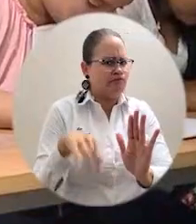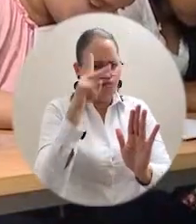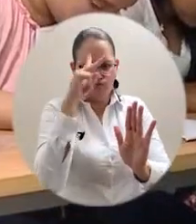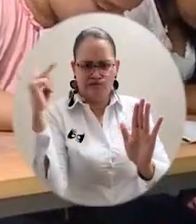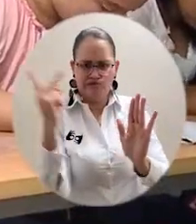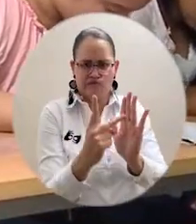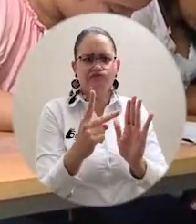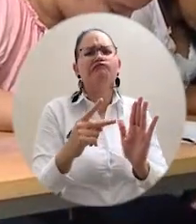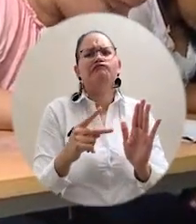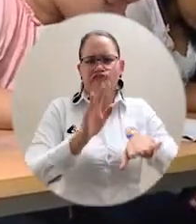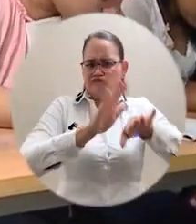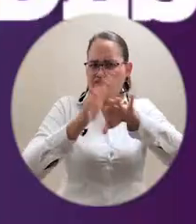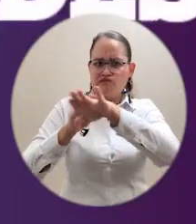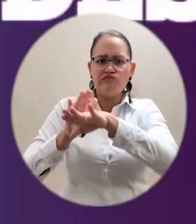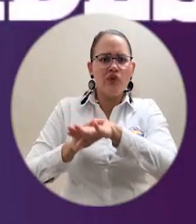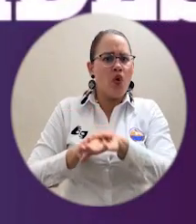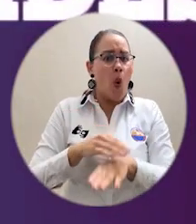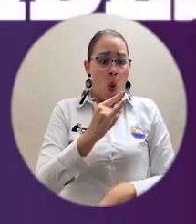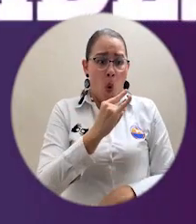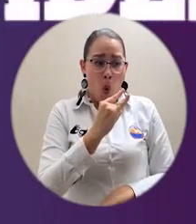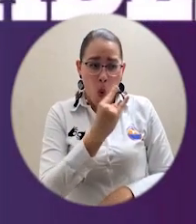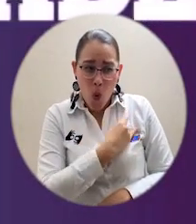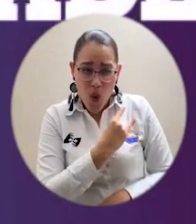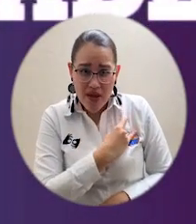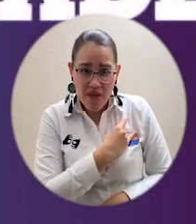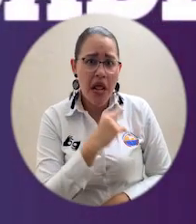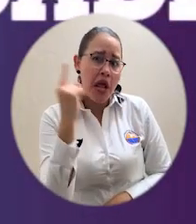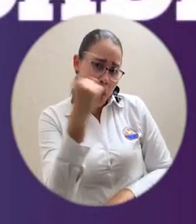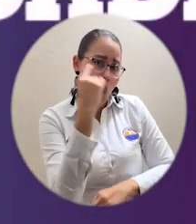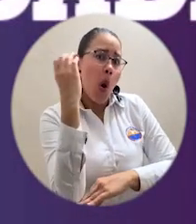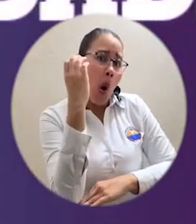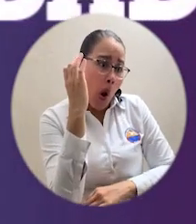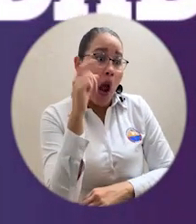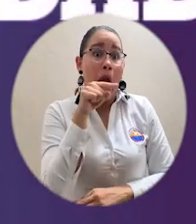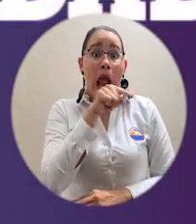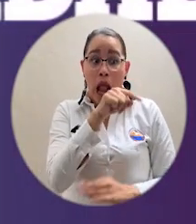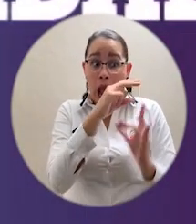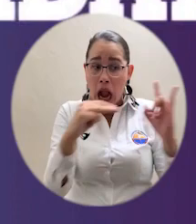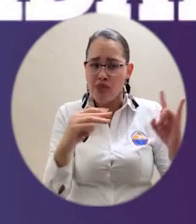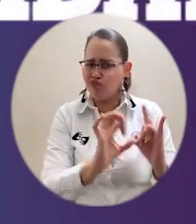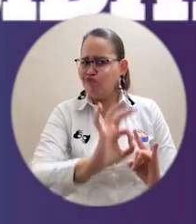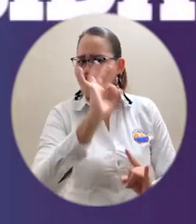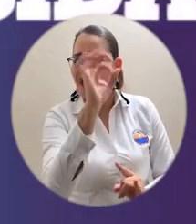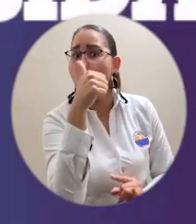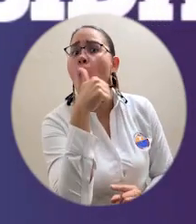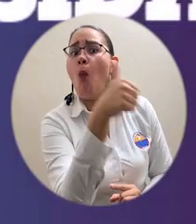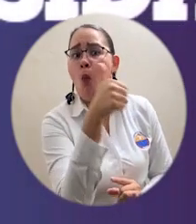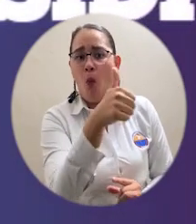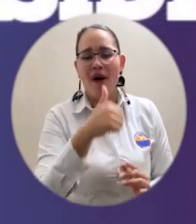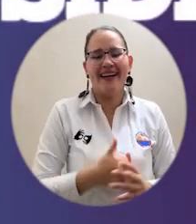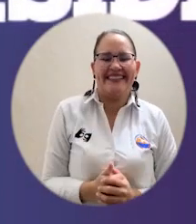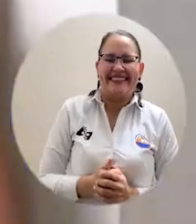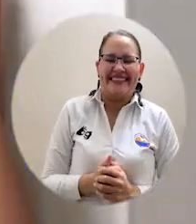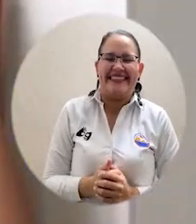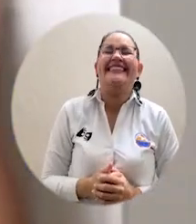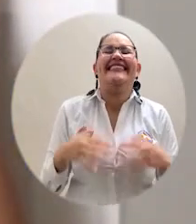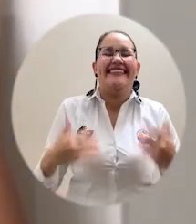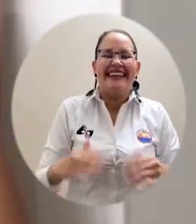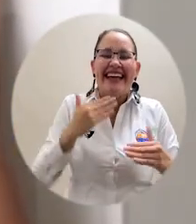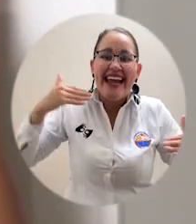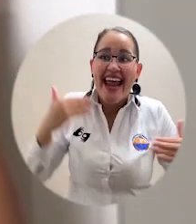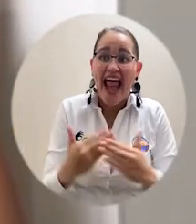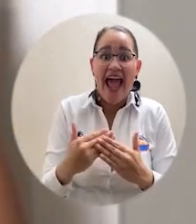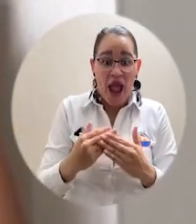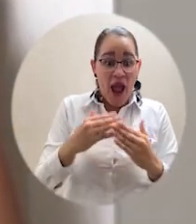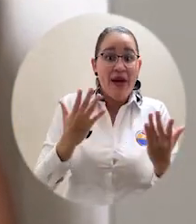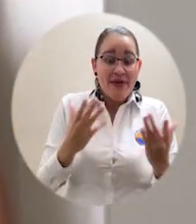por la renombrada revista Dinero, en su ranking de las mejores universidades de Colombia 2019. La Facultad de Ciencias Empresariales